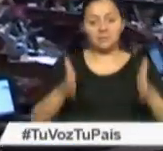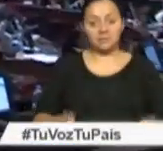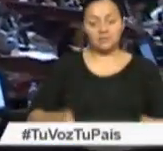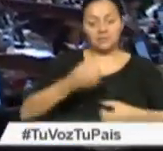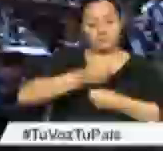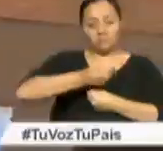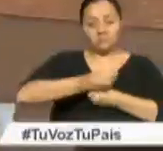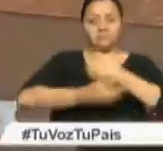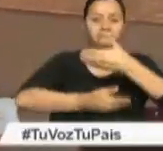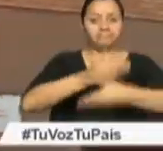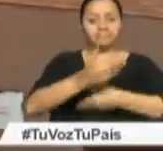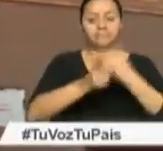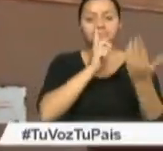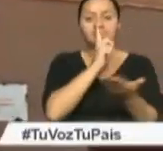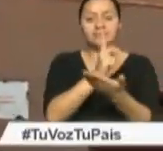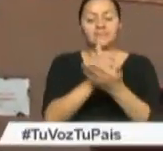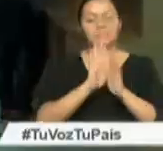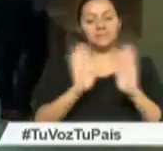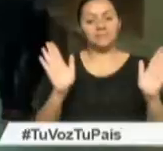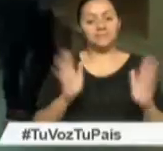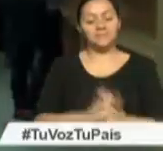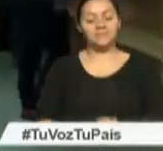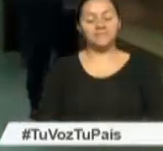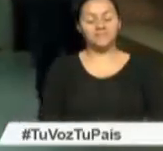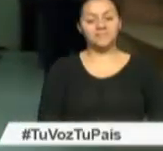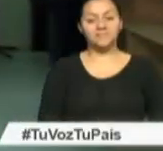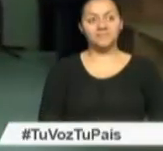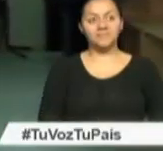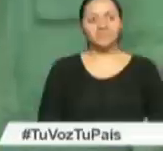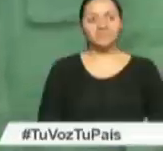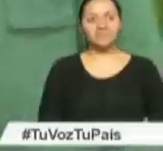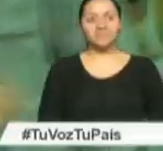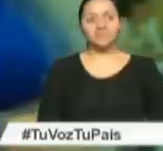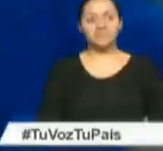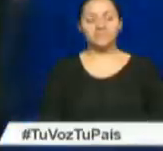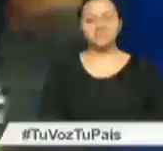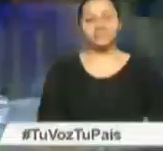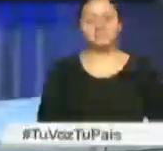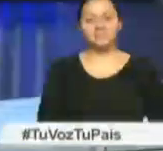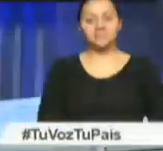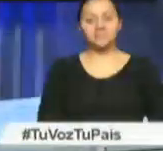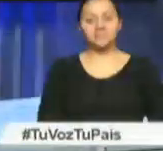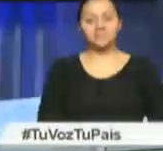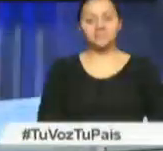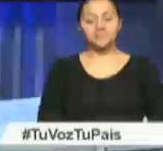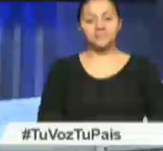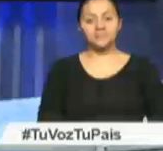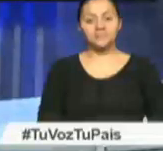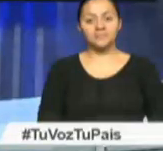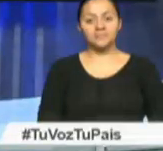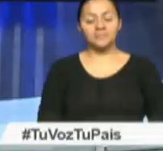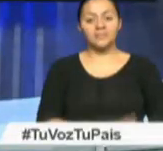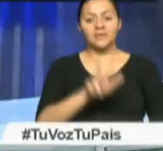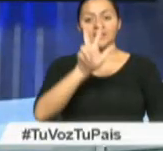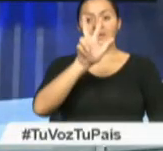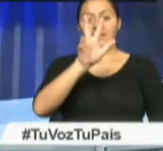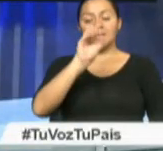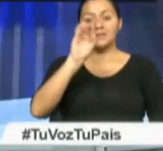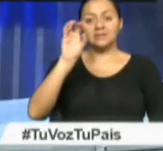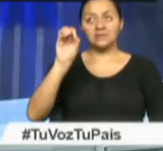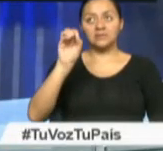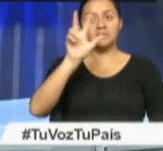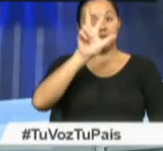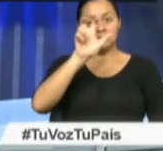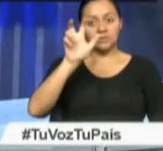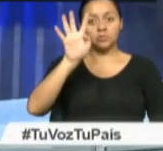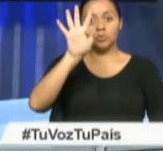es una realidad. Víctor Fernando Bravo, Noticiero Ciudadano. Más de 345